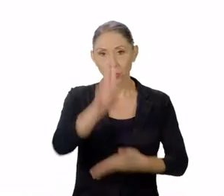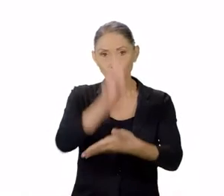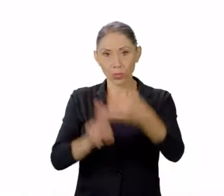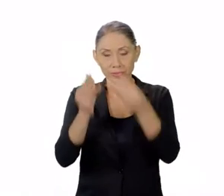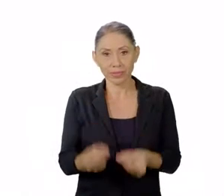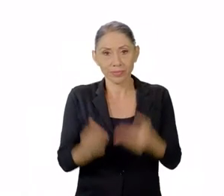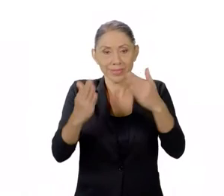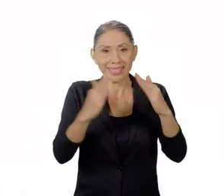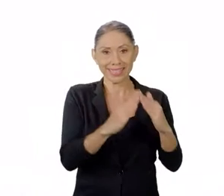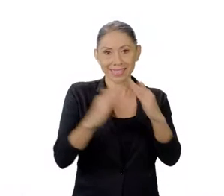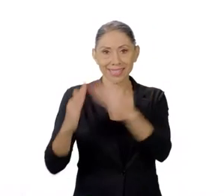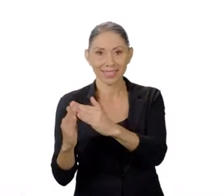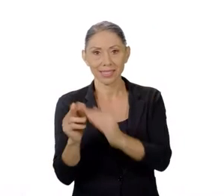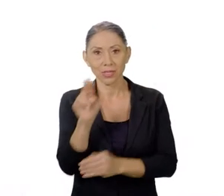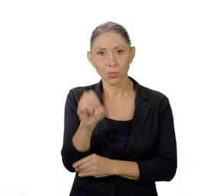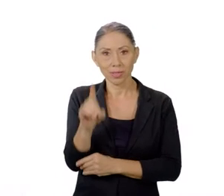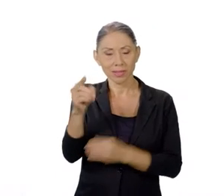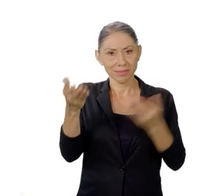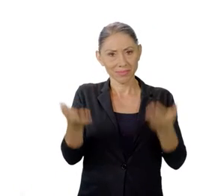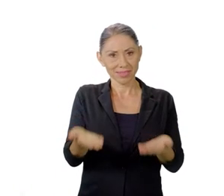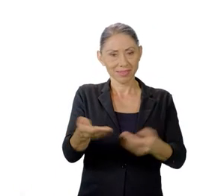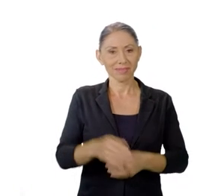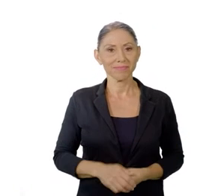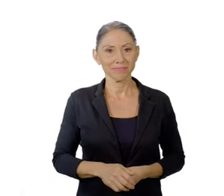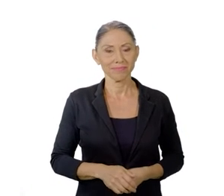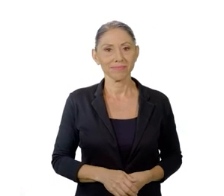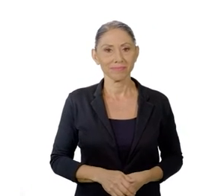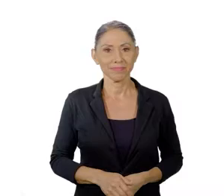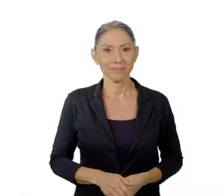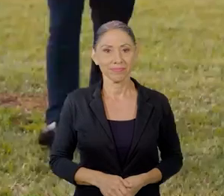La Universidad Estatal a Distancia, UNED, presenta.